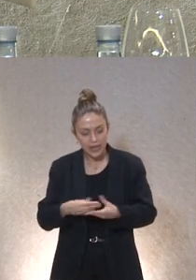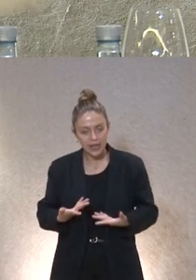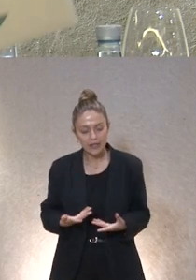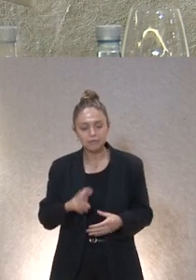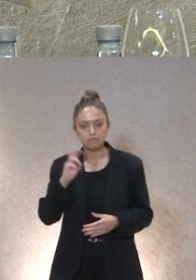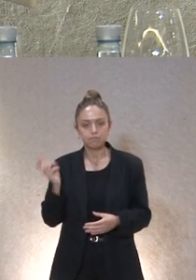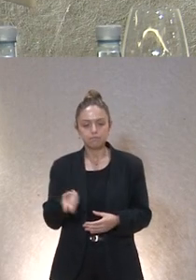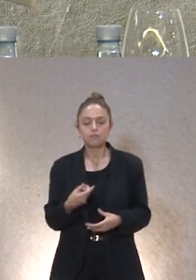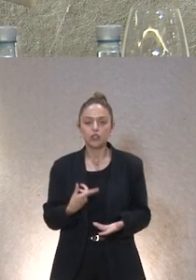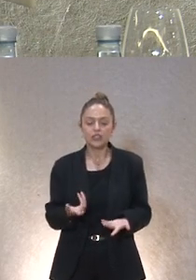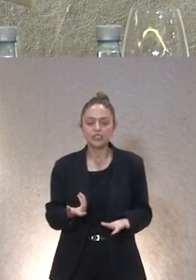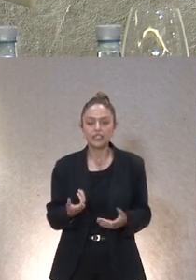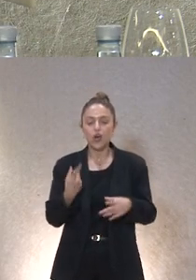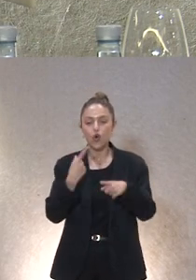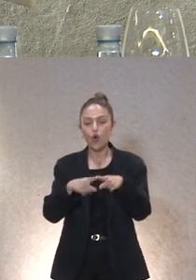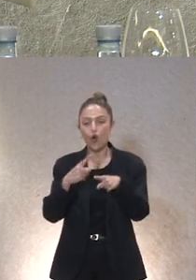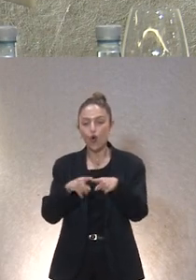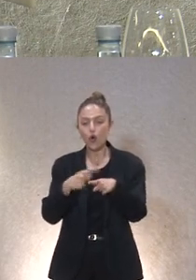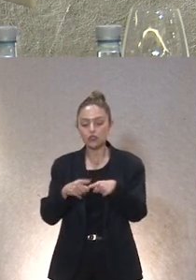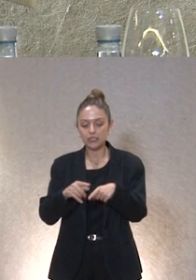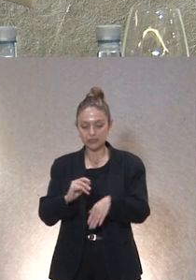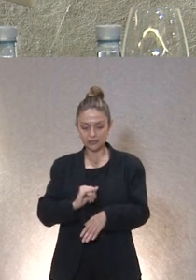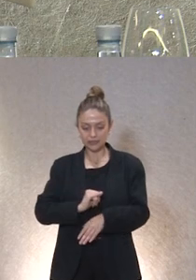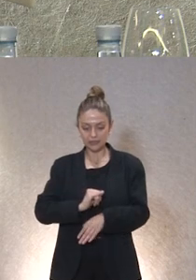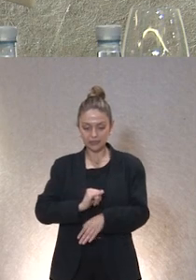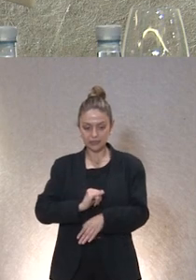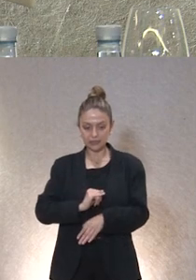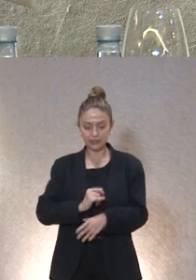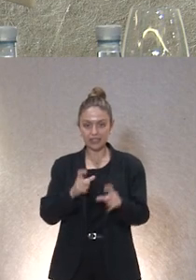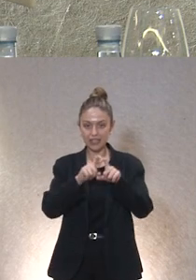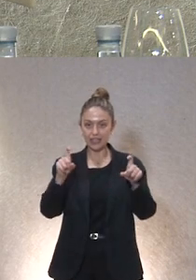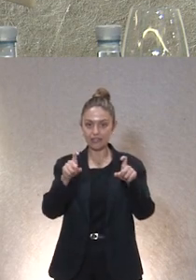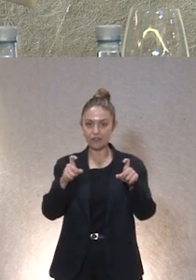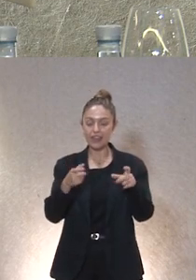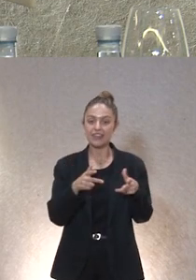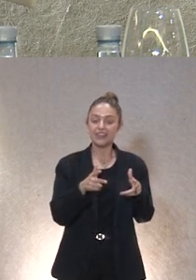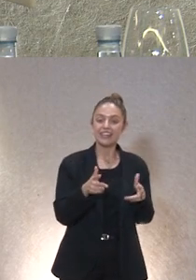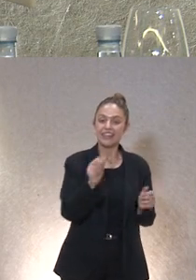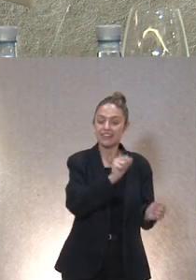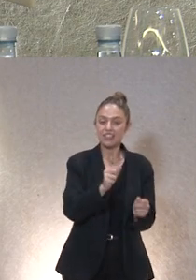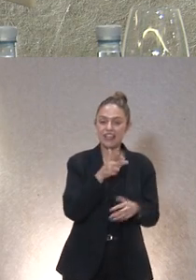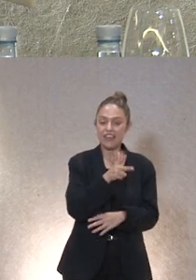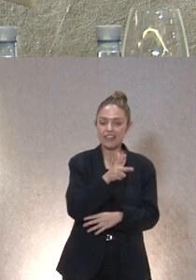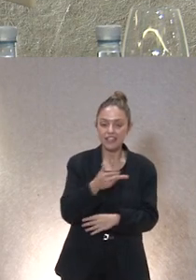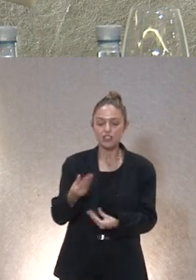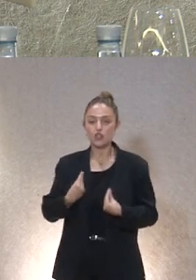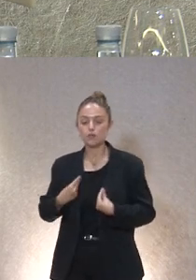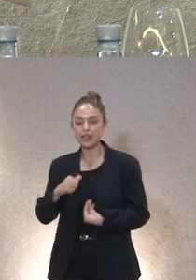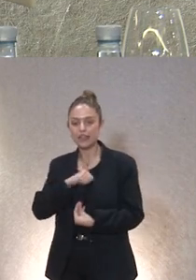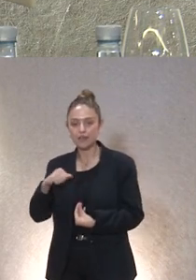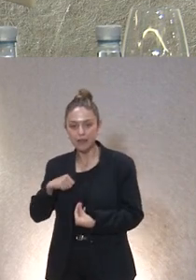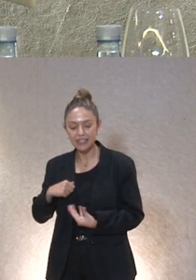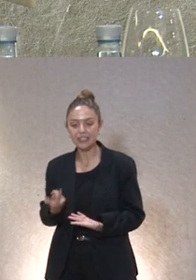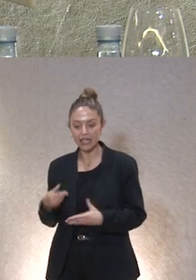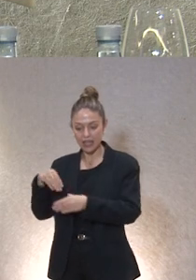diría que las cosas que nos identifican como entidad es defensa de derechos vida independiente y dentro de la vida